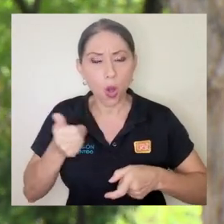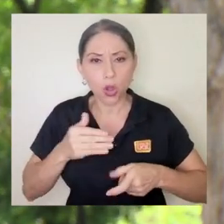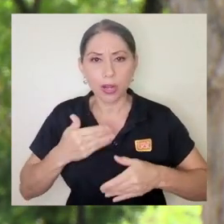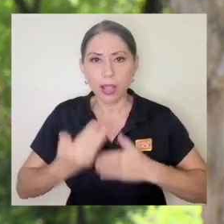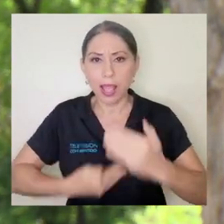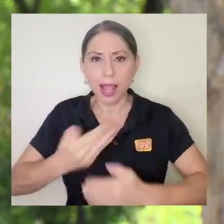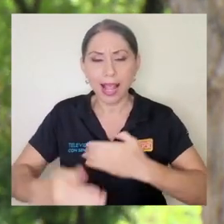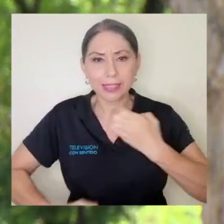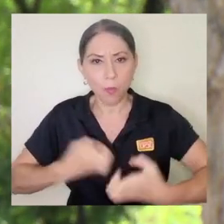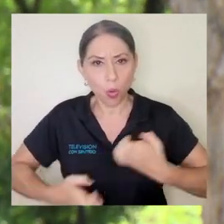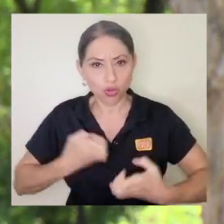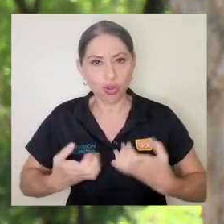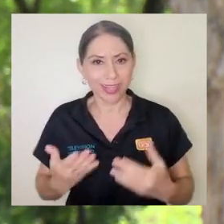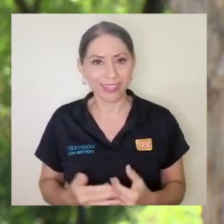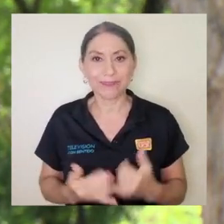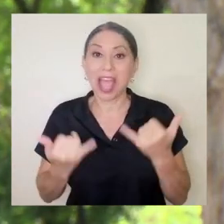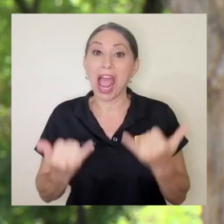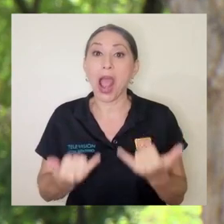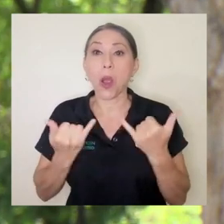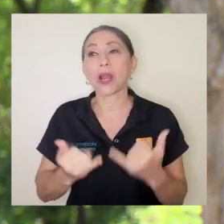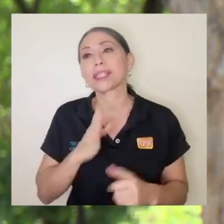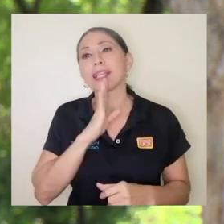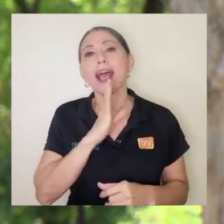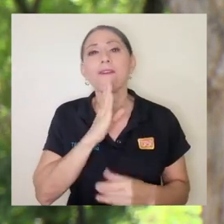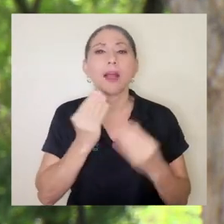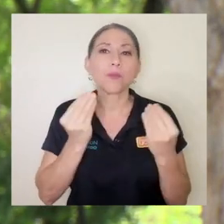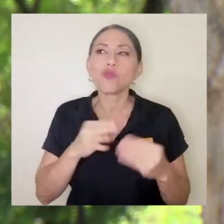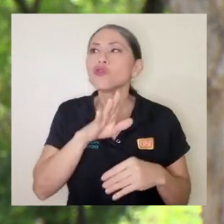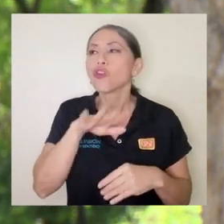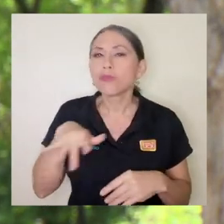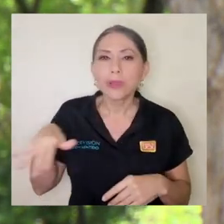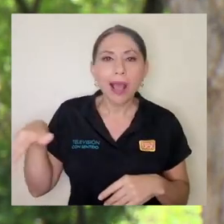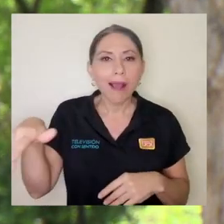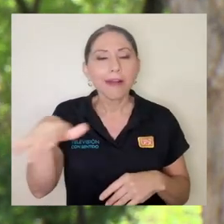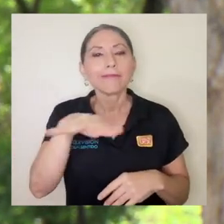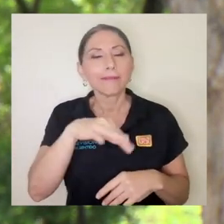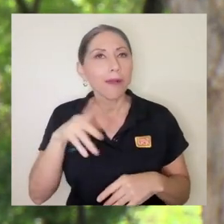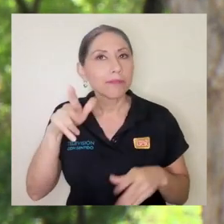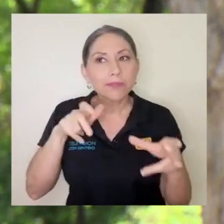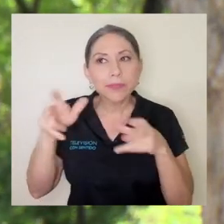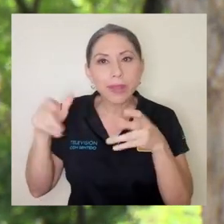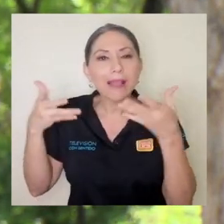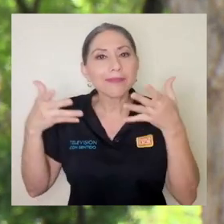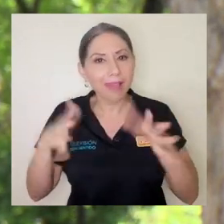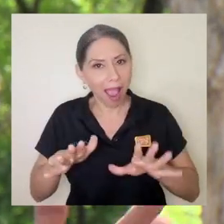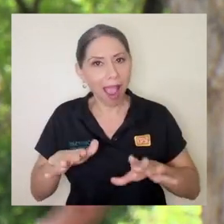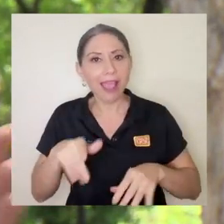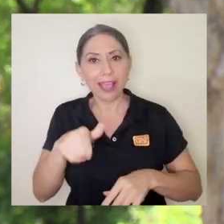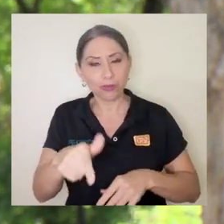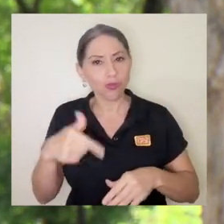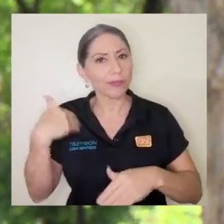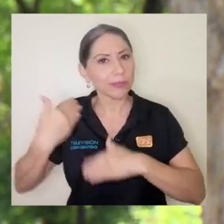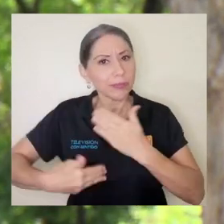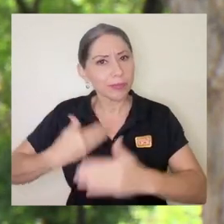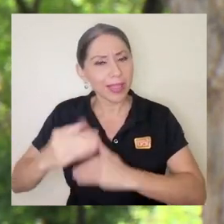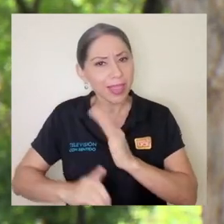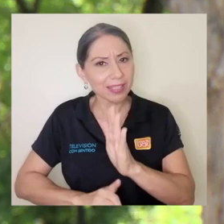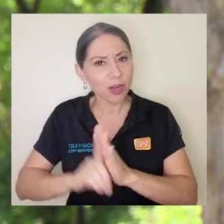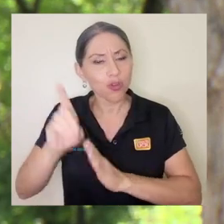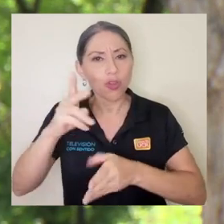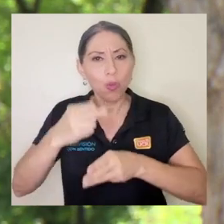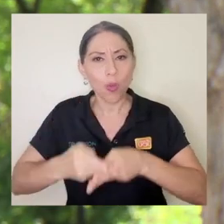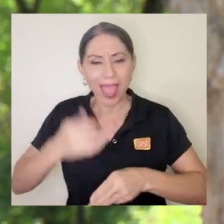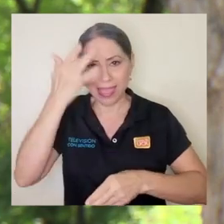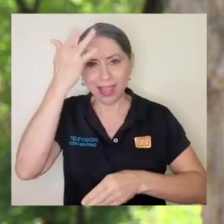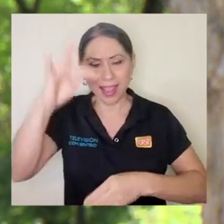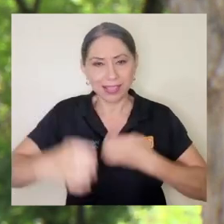gestionar mejor mis emociones. Es lo que pues ahora se habla mucho y que ya eso tiene